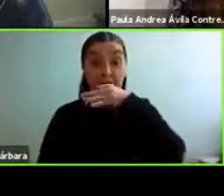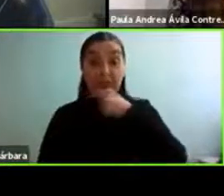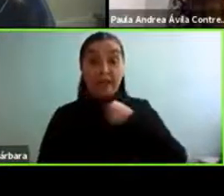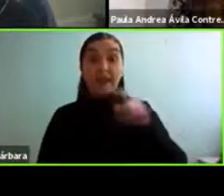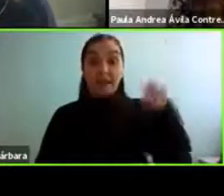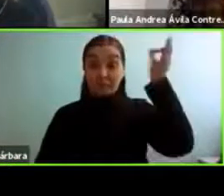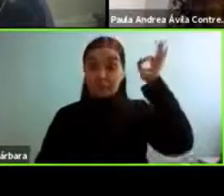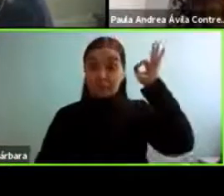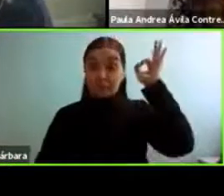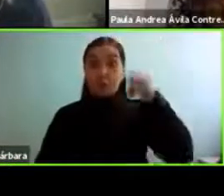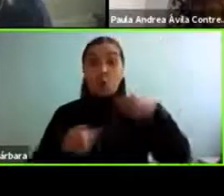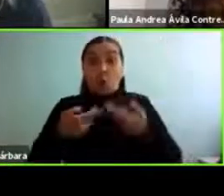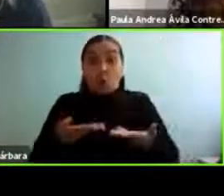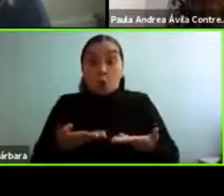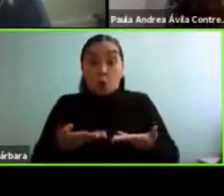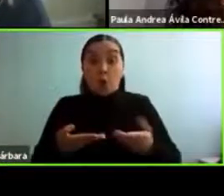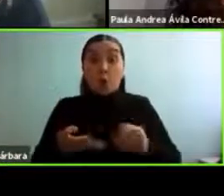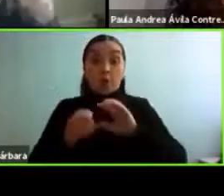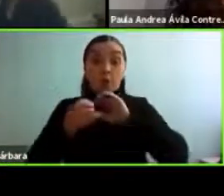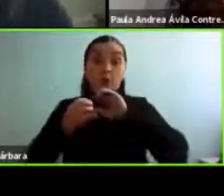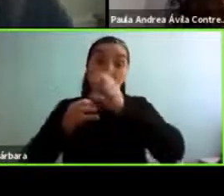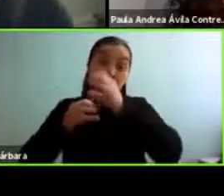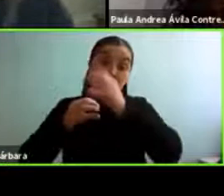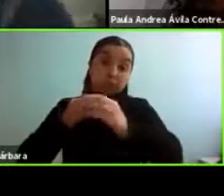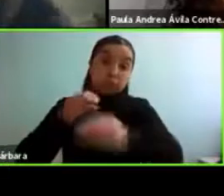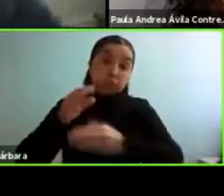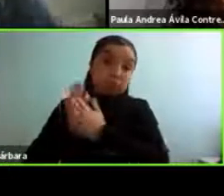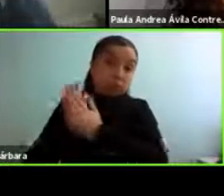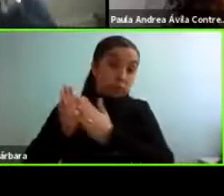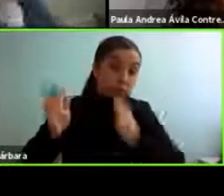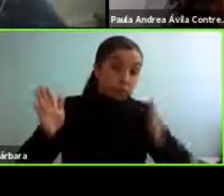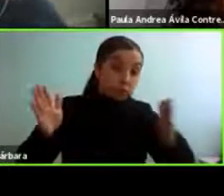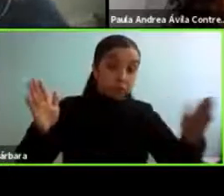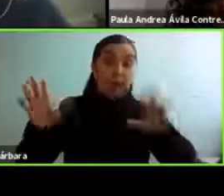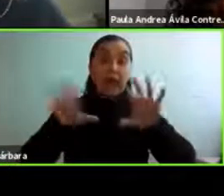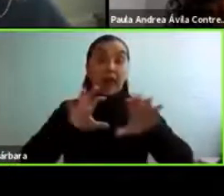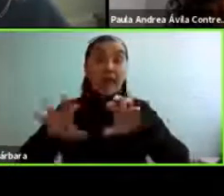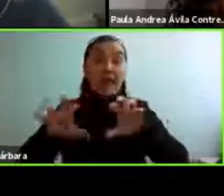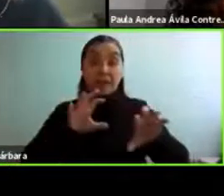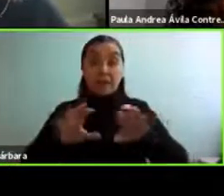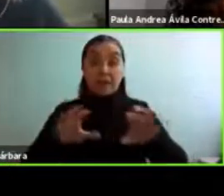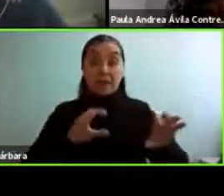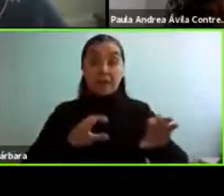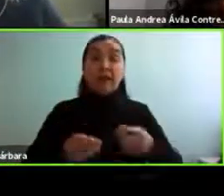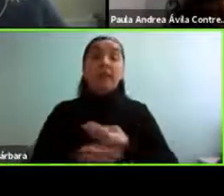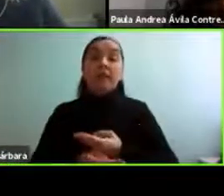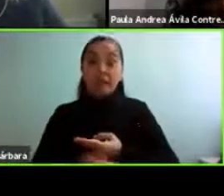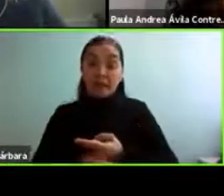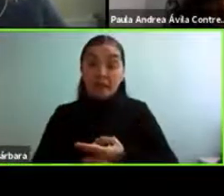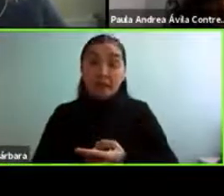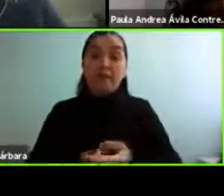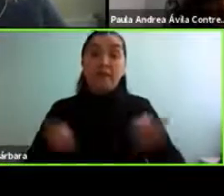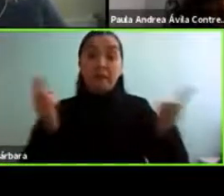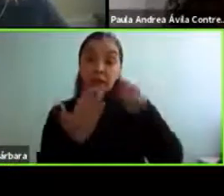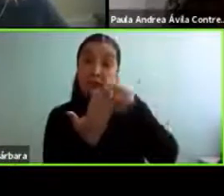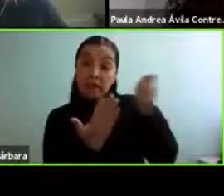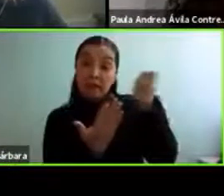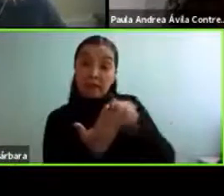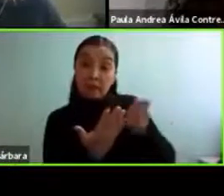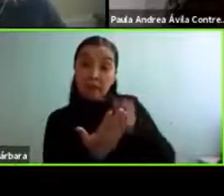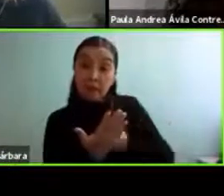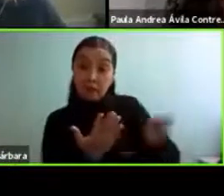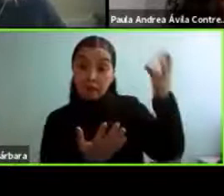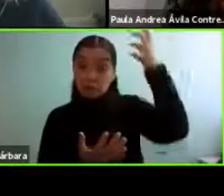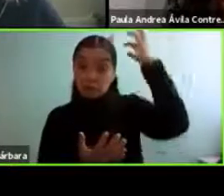hoy parte de este ciclo de actividades que está organizando el Servicio de Evaluación Neuropsicológica, el Servicio de Neuropsicología de